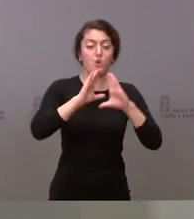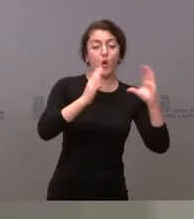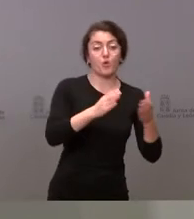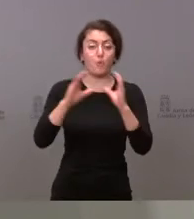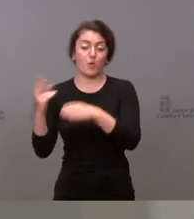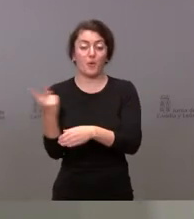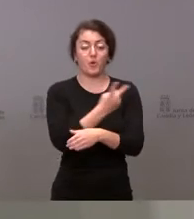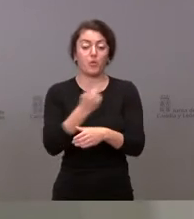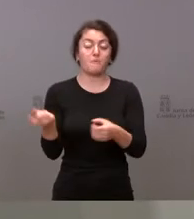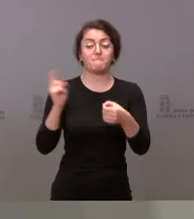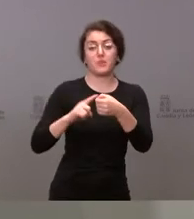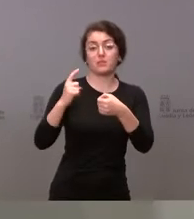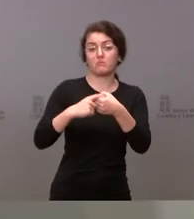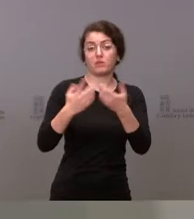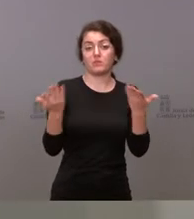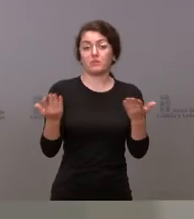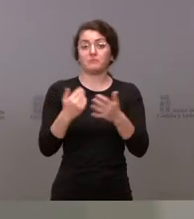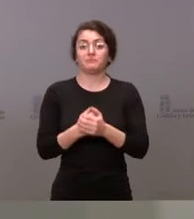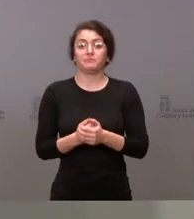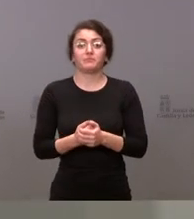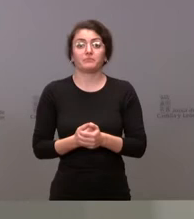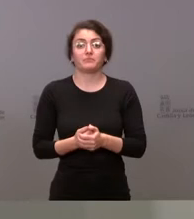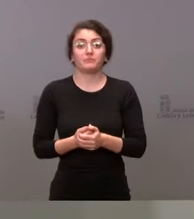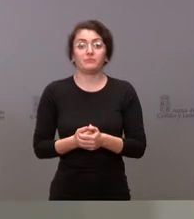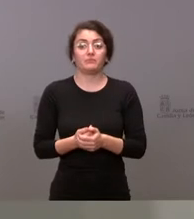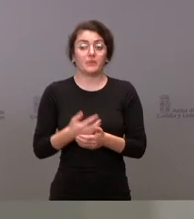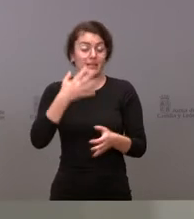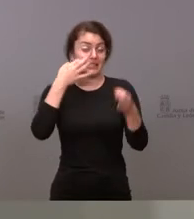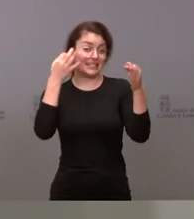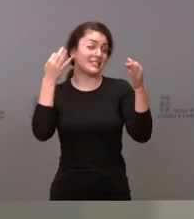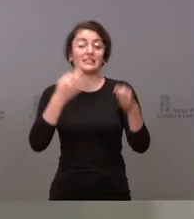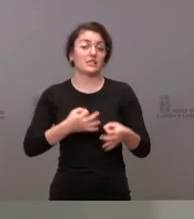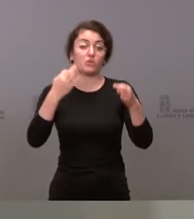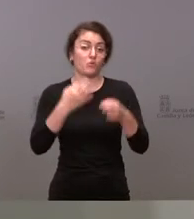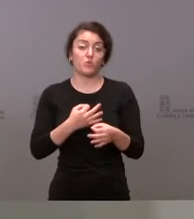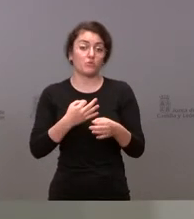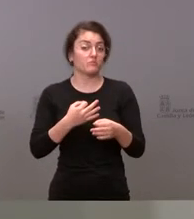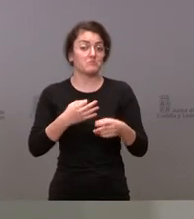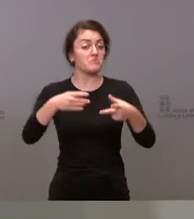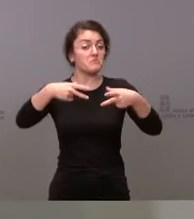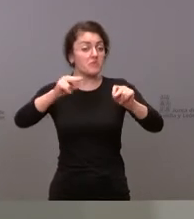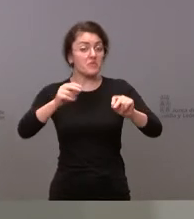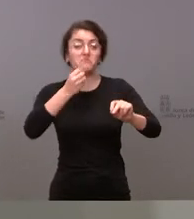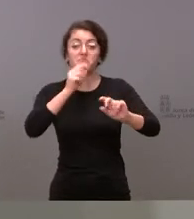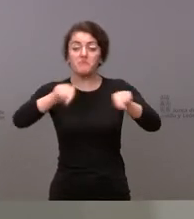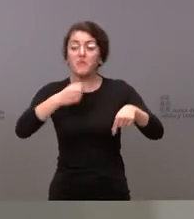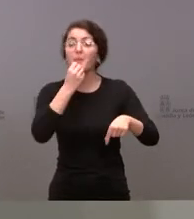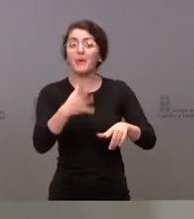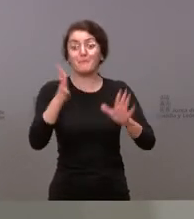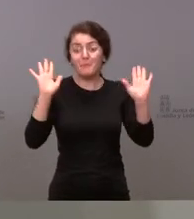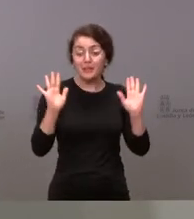sustento a la acción de gobierno y estamos seguros de que van a tener una buena finalización, pero déjenos que seamos